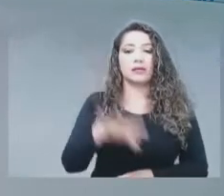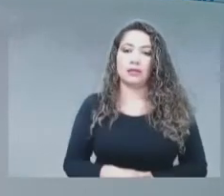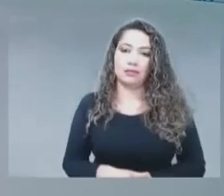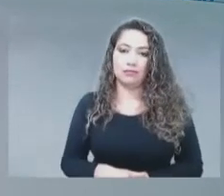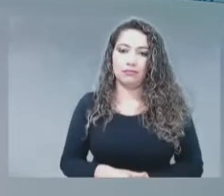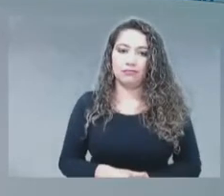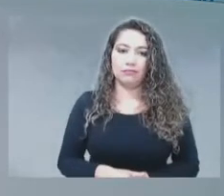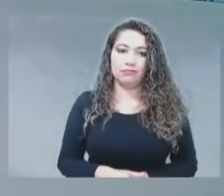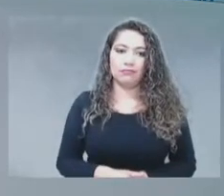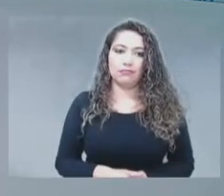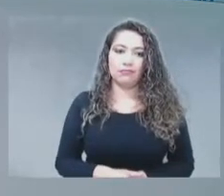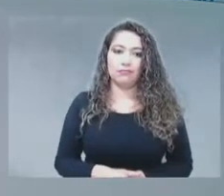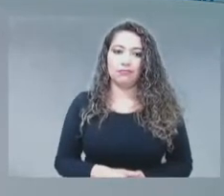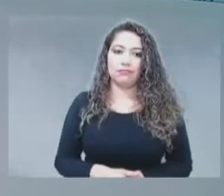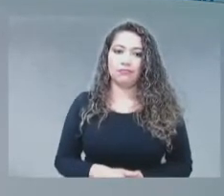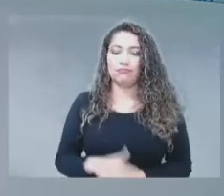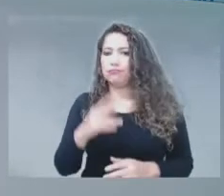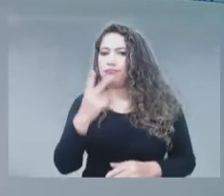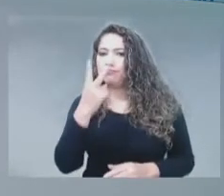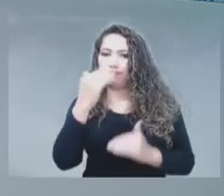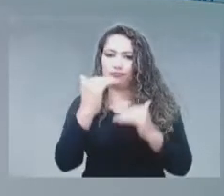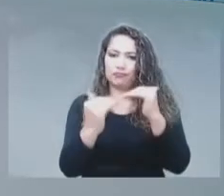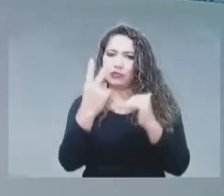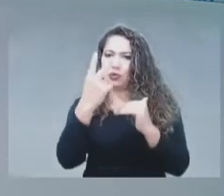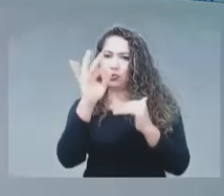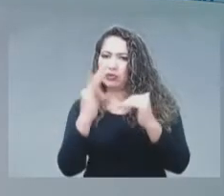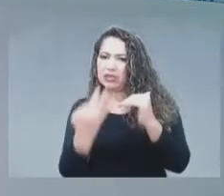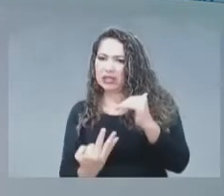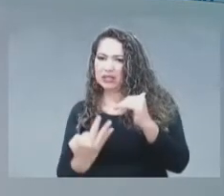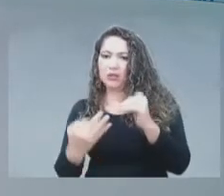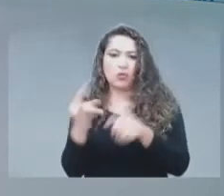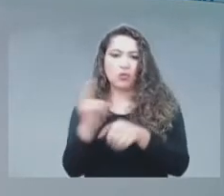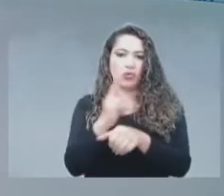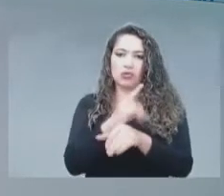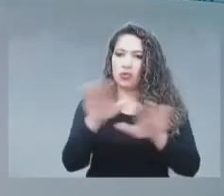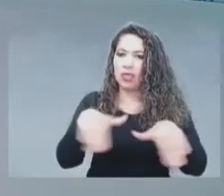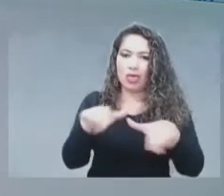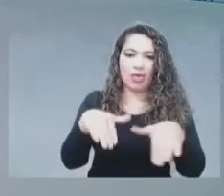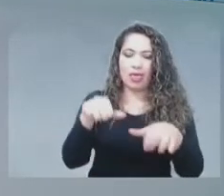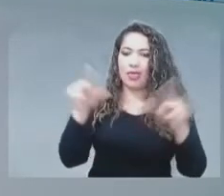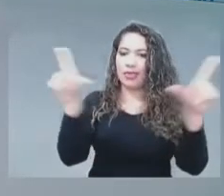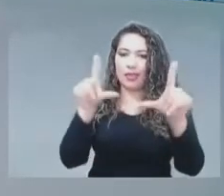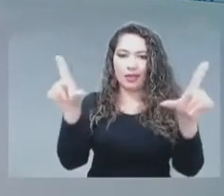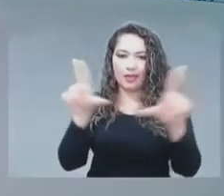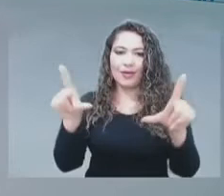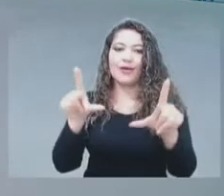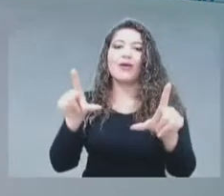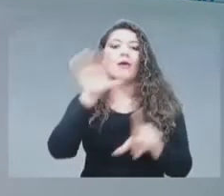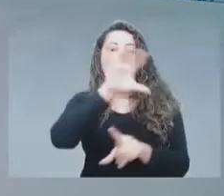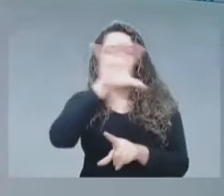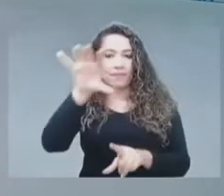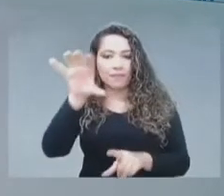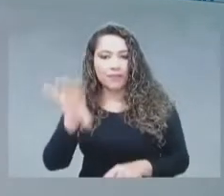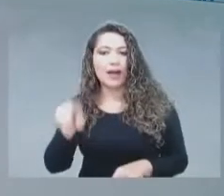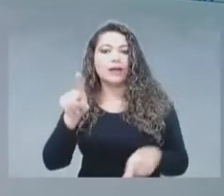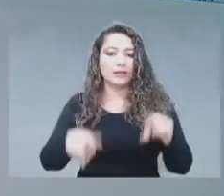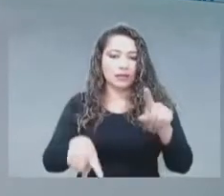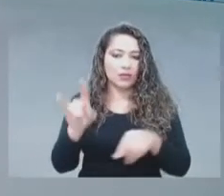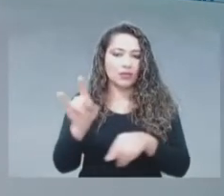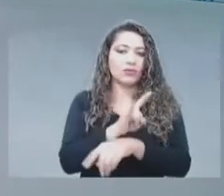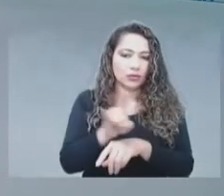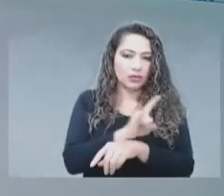terceras partes sin uso para televisión. Pero hoy en día, en muchos países, se están usando estos canales de televisión.